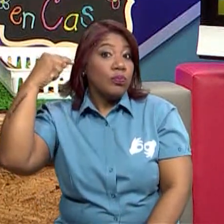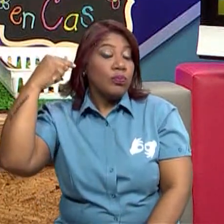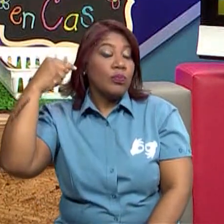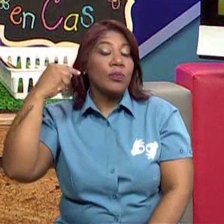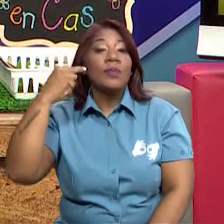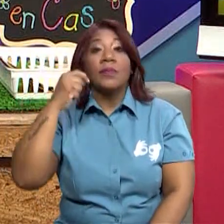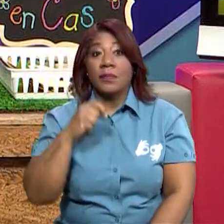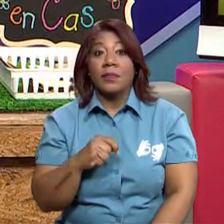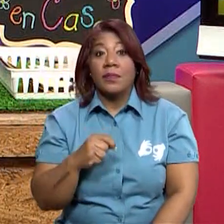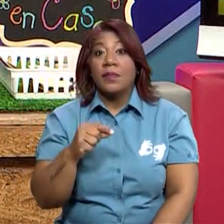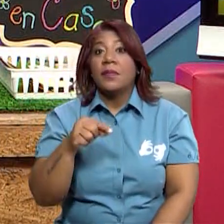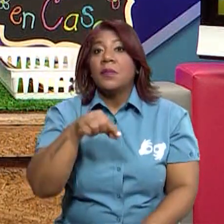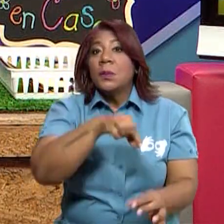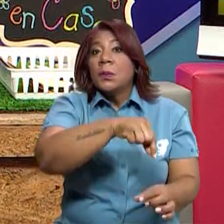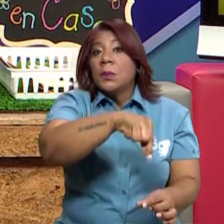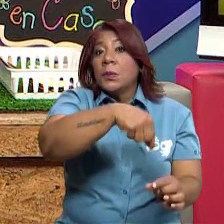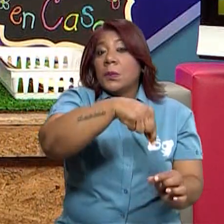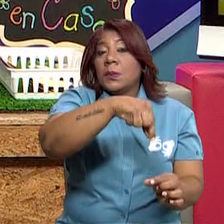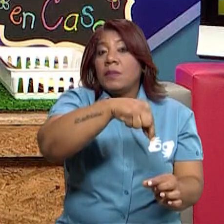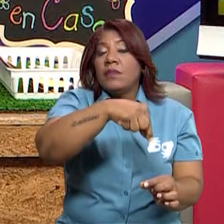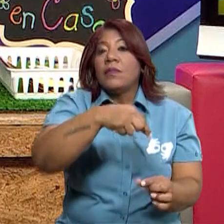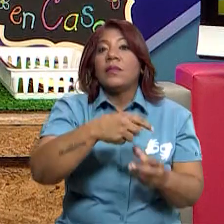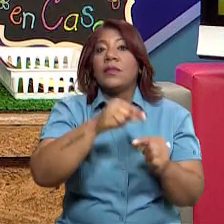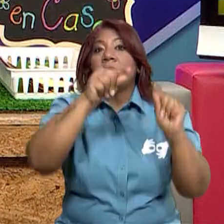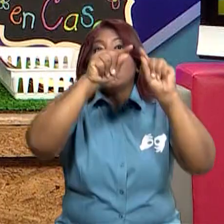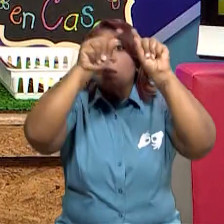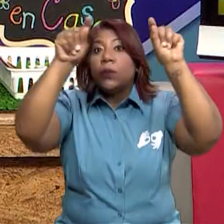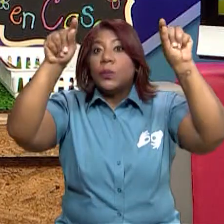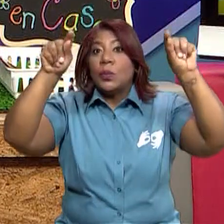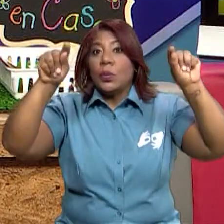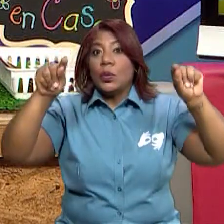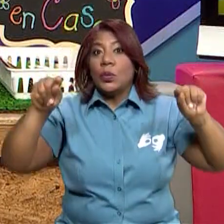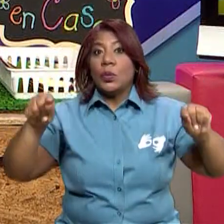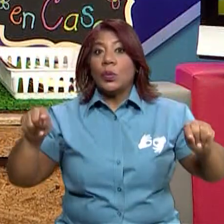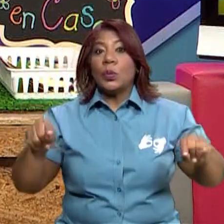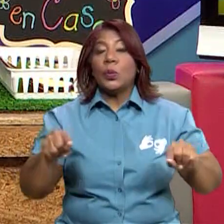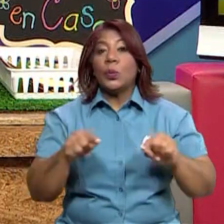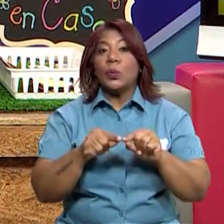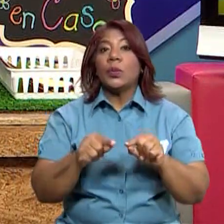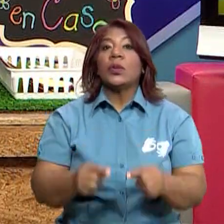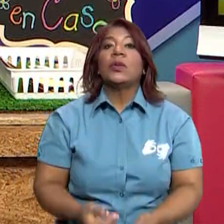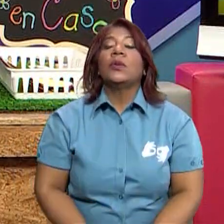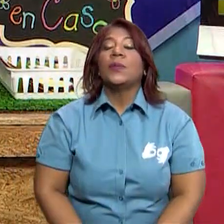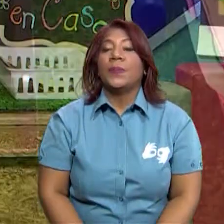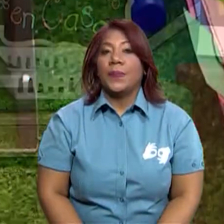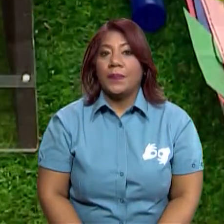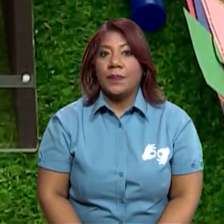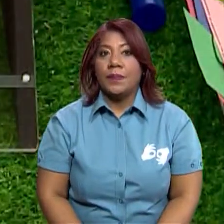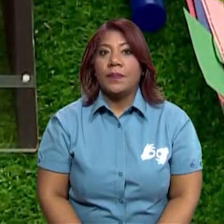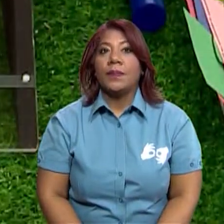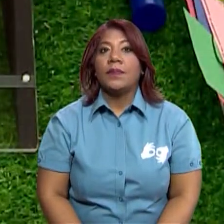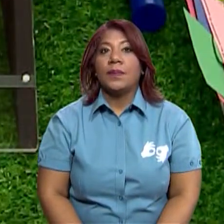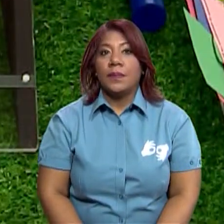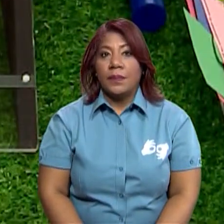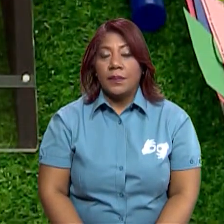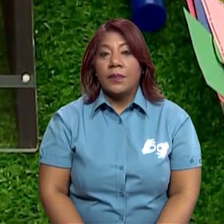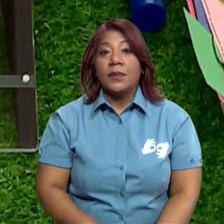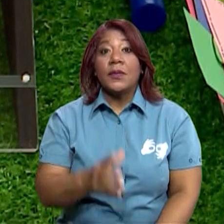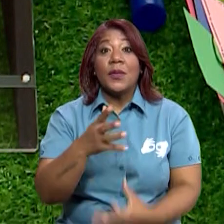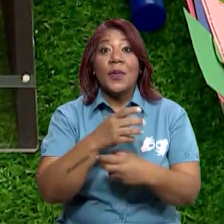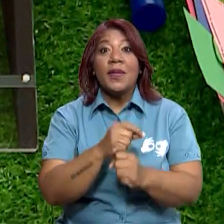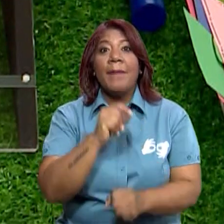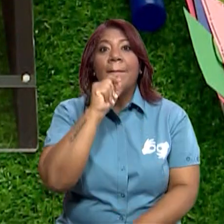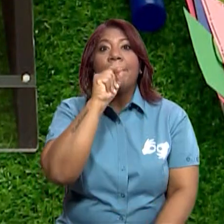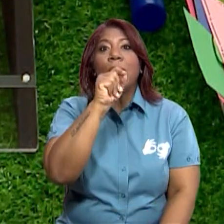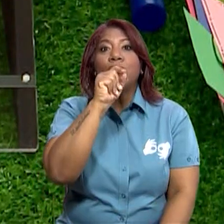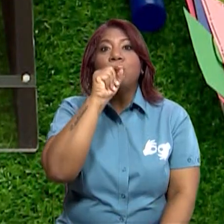Vamos a hacer de repente un marquito. Se lo vamos a hacer con puntitos. También lo puedes